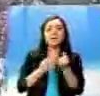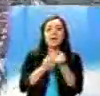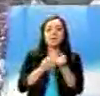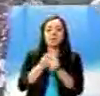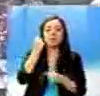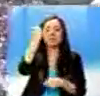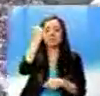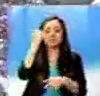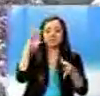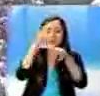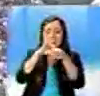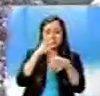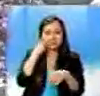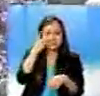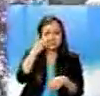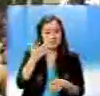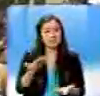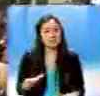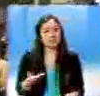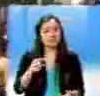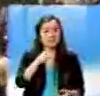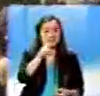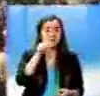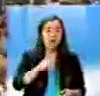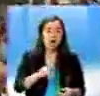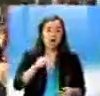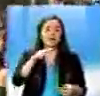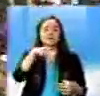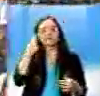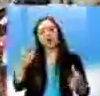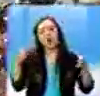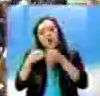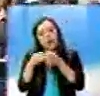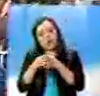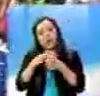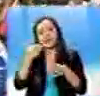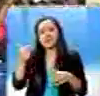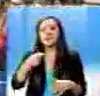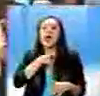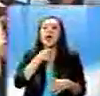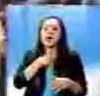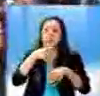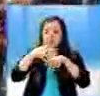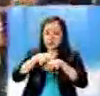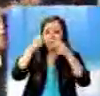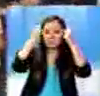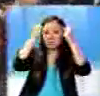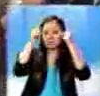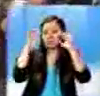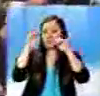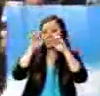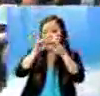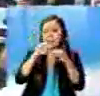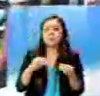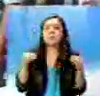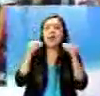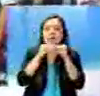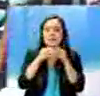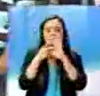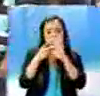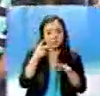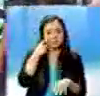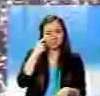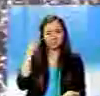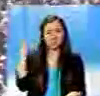mujer, tócale, tócale las piernas. No, Javier Acevedo congregó a sus maestros. Para solicitar cosas al gobierno.